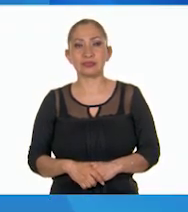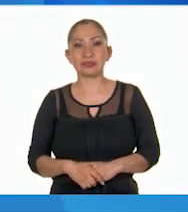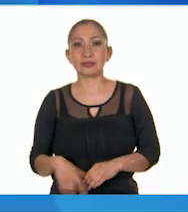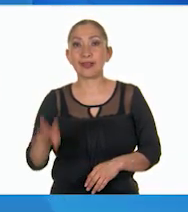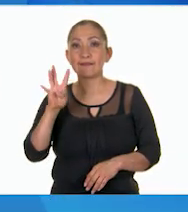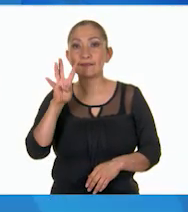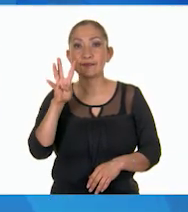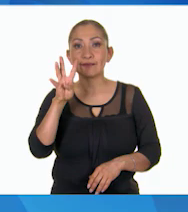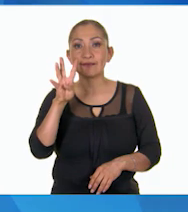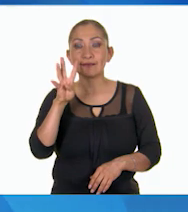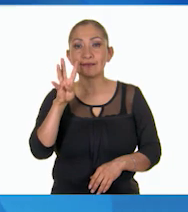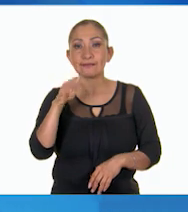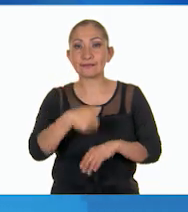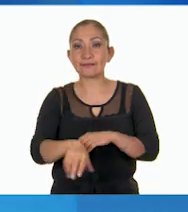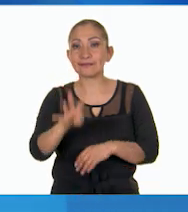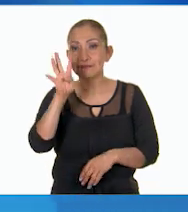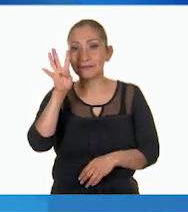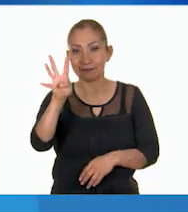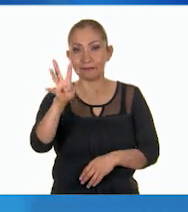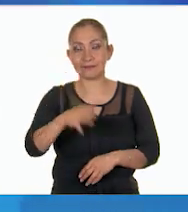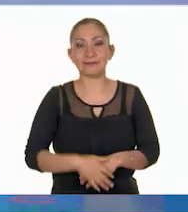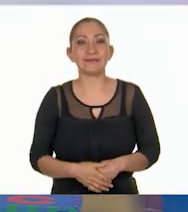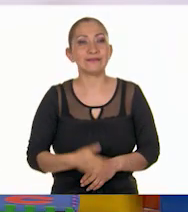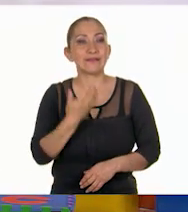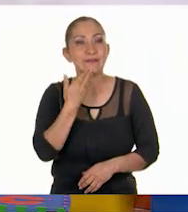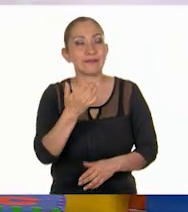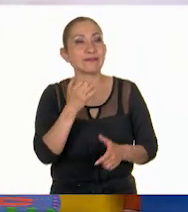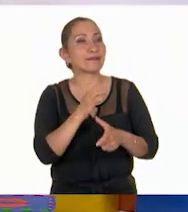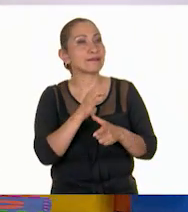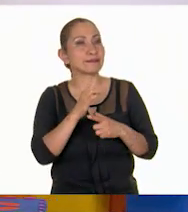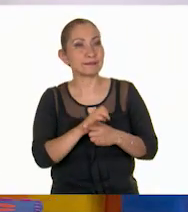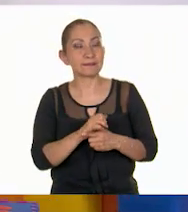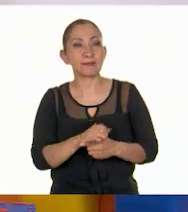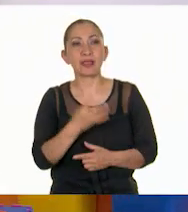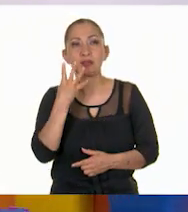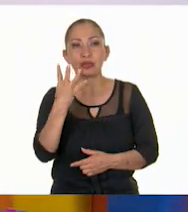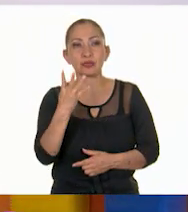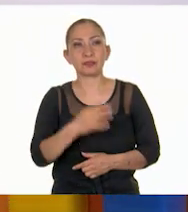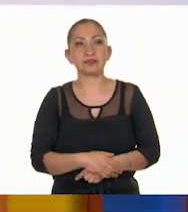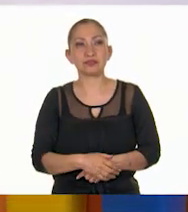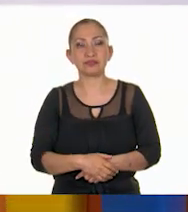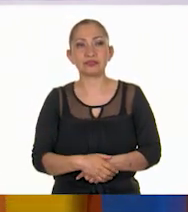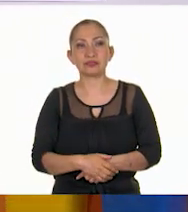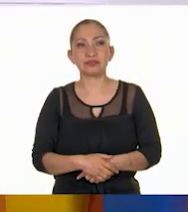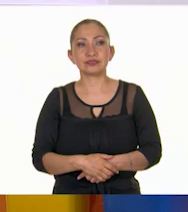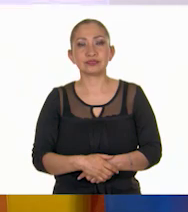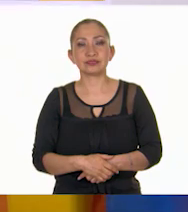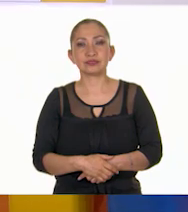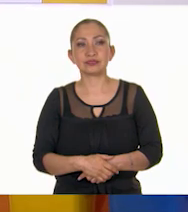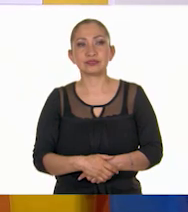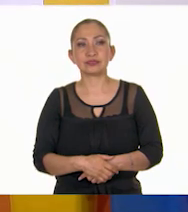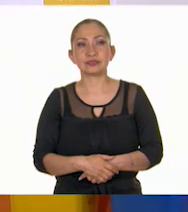¡Cuatro! Cayó el número cuatro. Muy bien. Entonces vamos a avanzar a la casilla